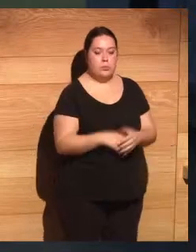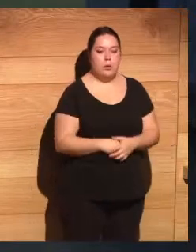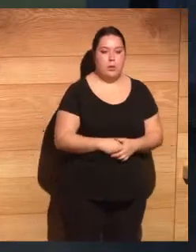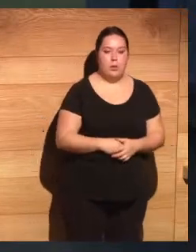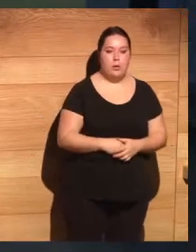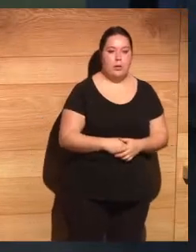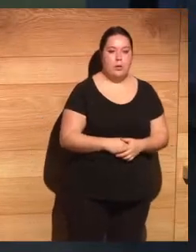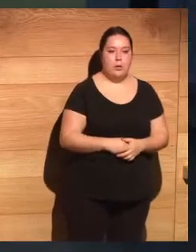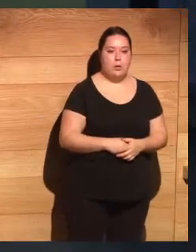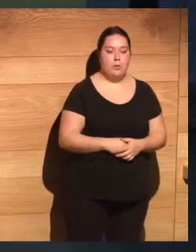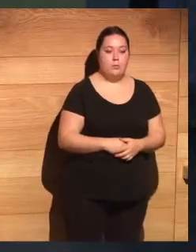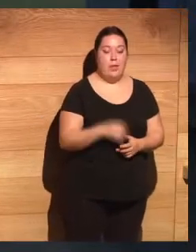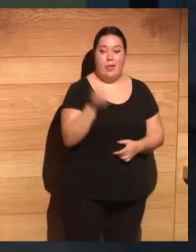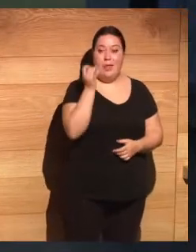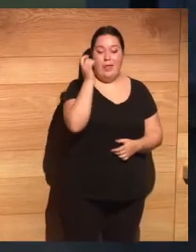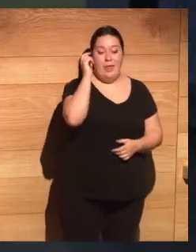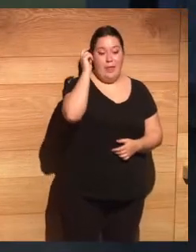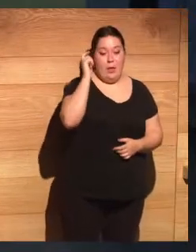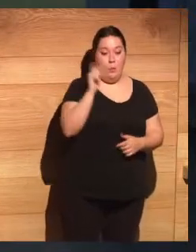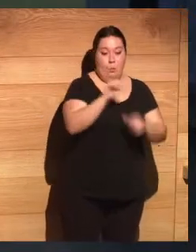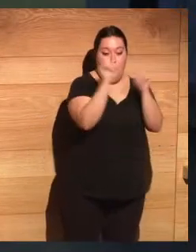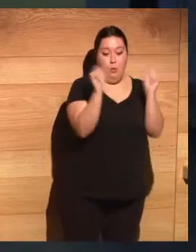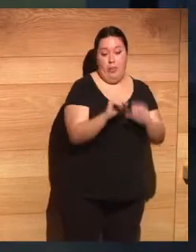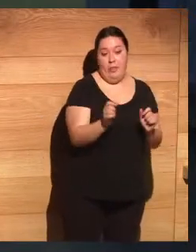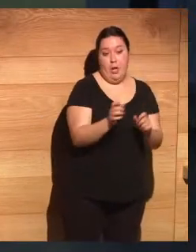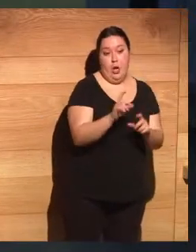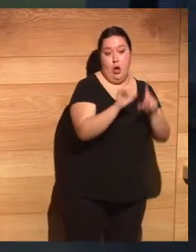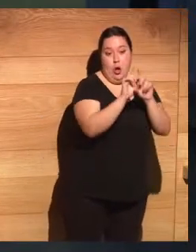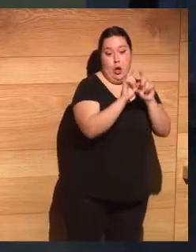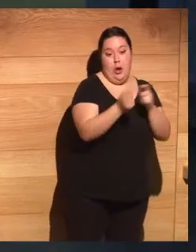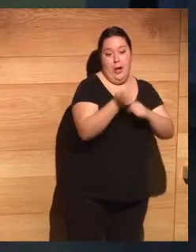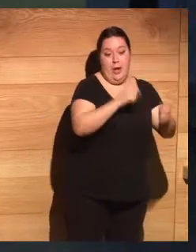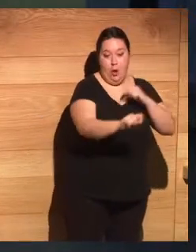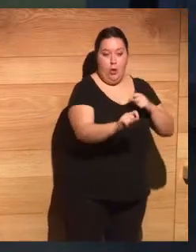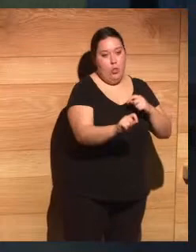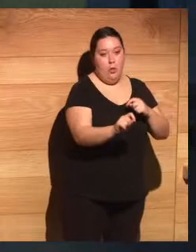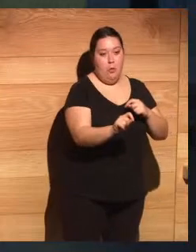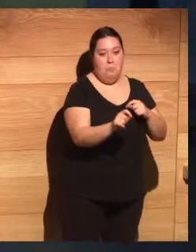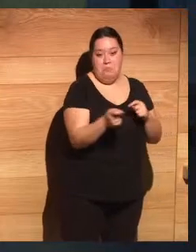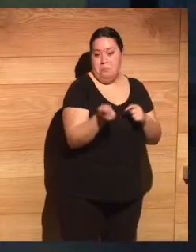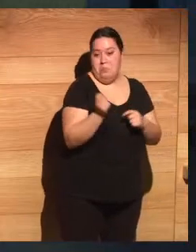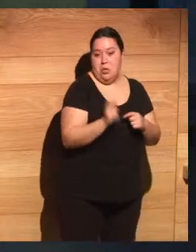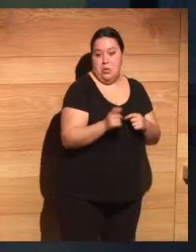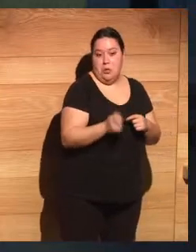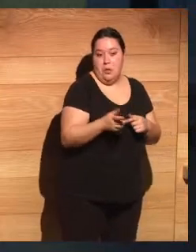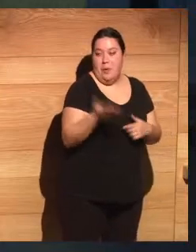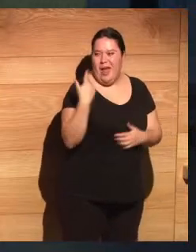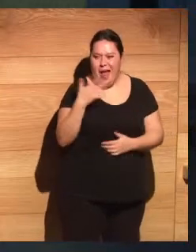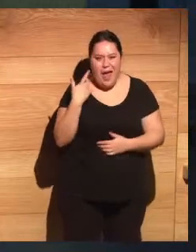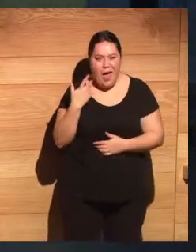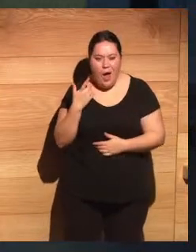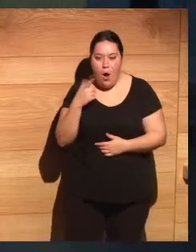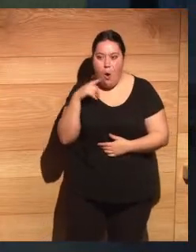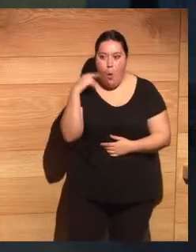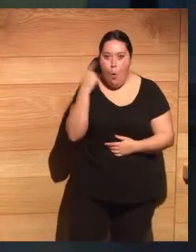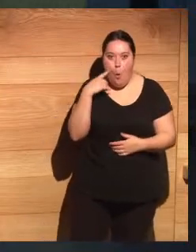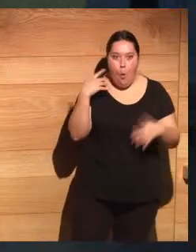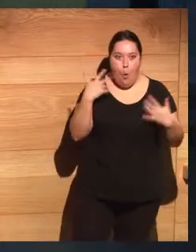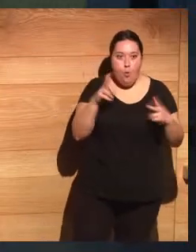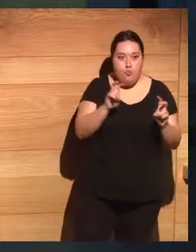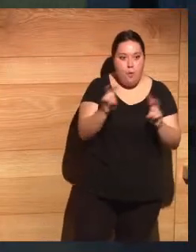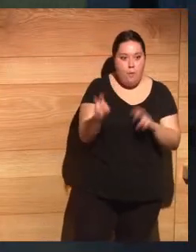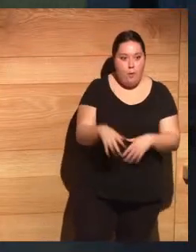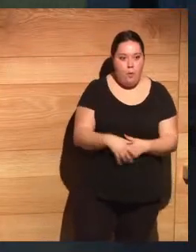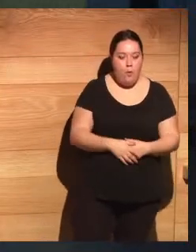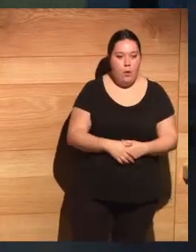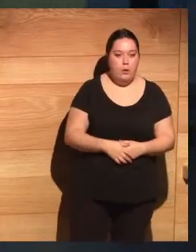cotidiano, pero que hace solamente 5 años nos parecían o 10 años asombrosos. La dificultad no está en el modelo